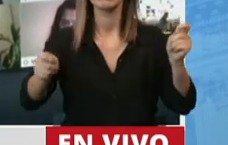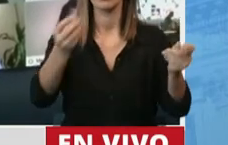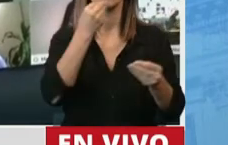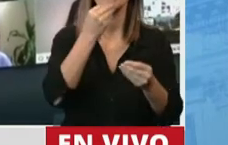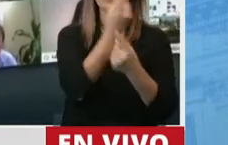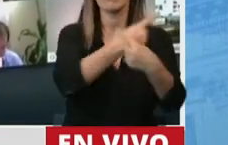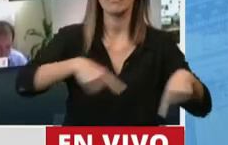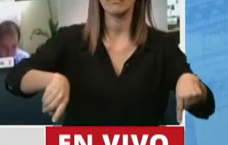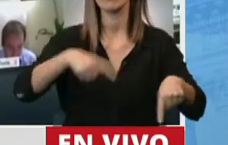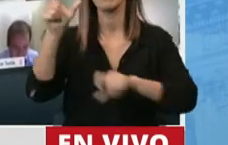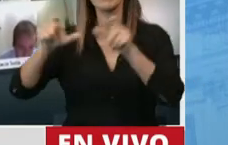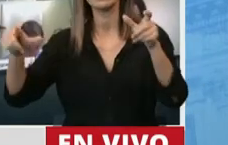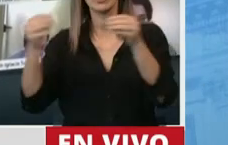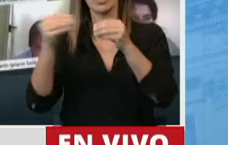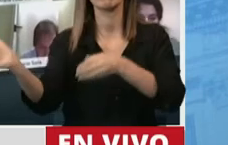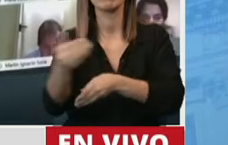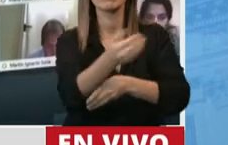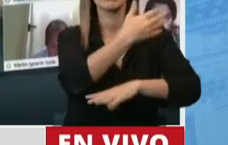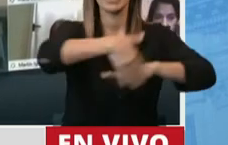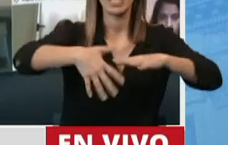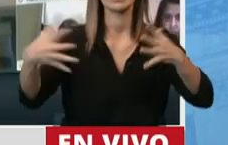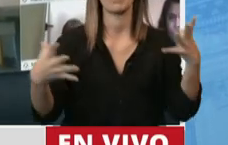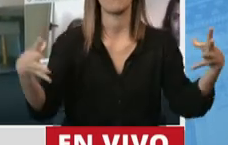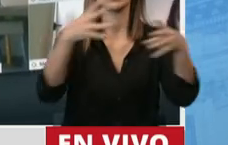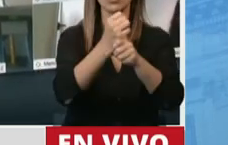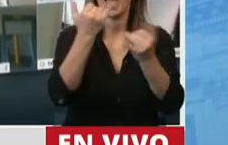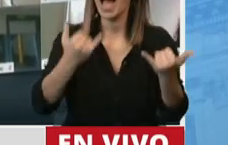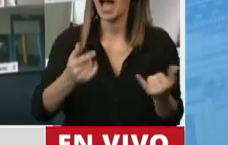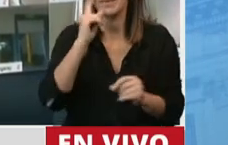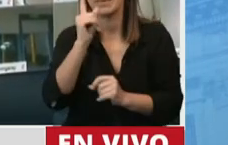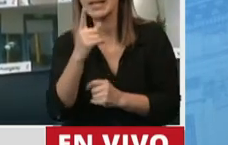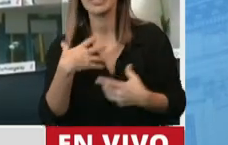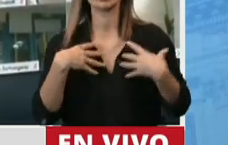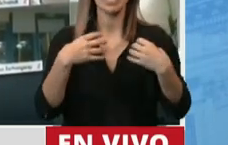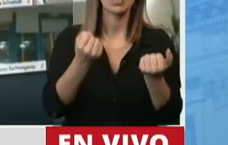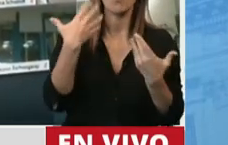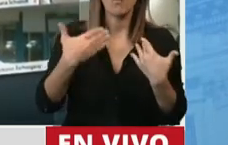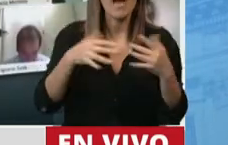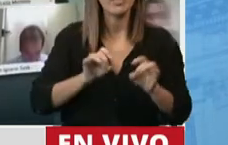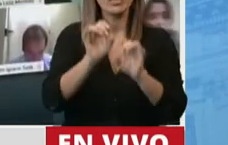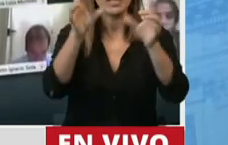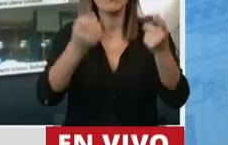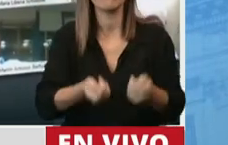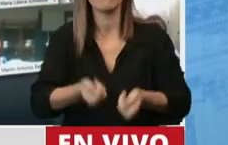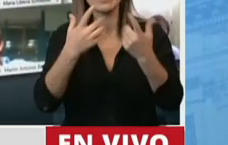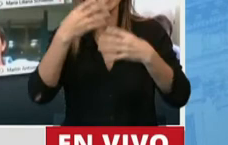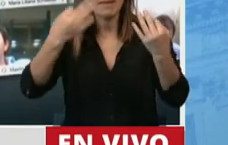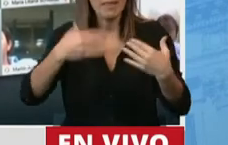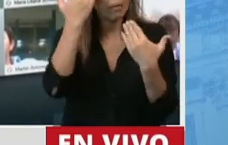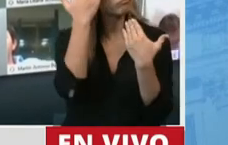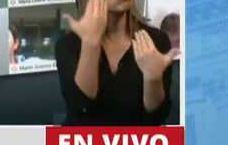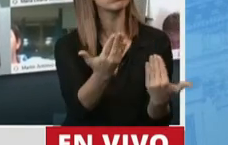que están recolectando la basura, se están jugando todos los días su salud, ser contagiados, y la verdad que hay que sacarse el sombrero.